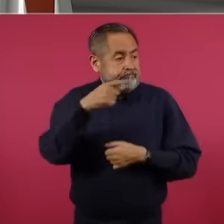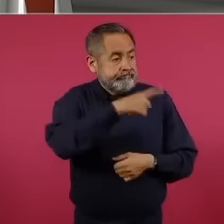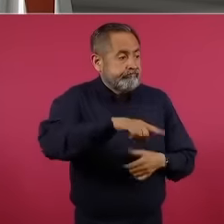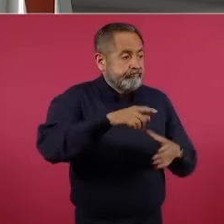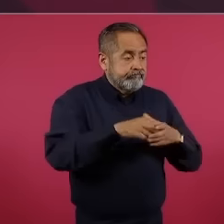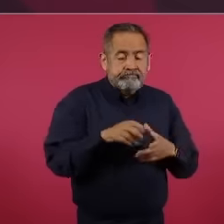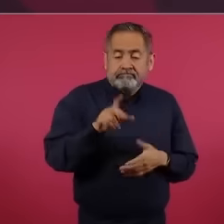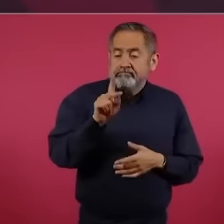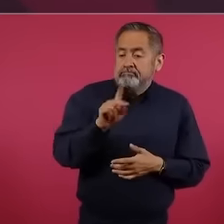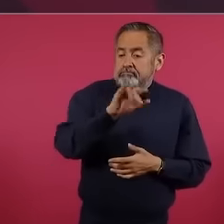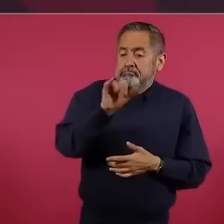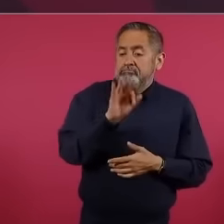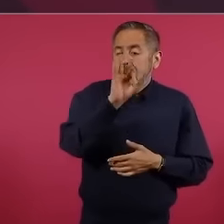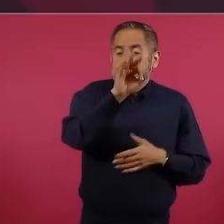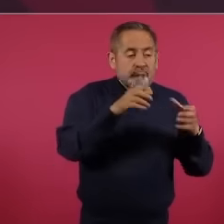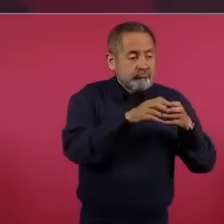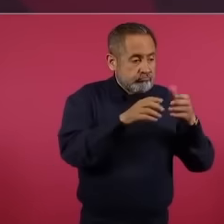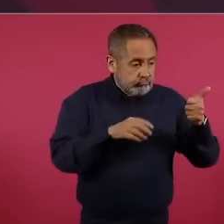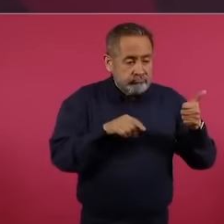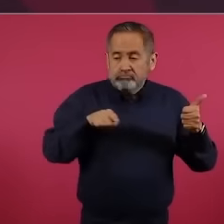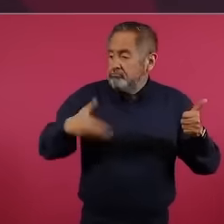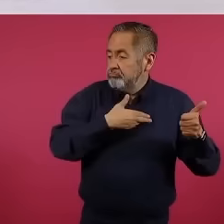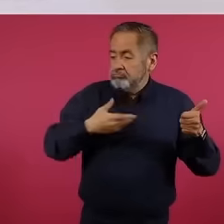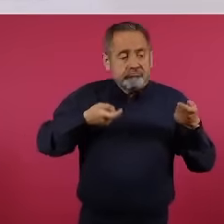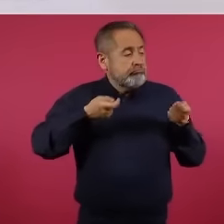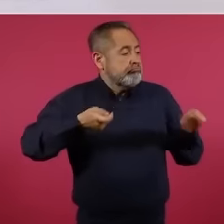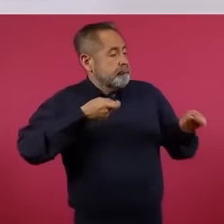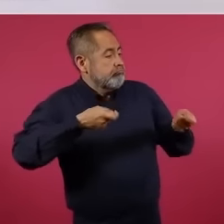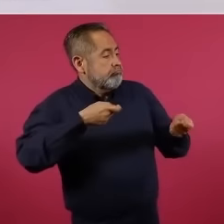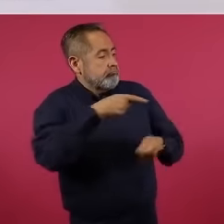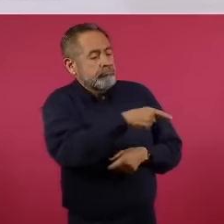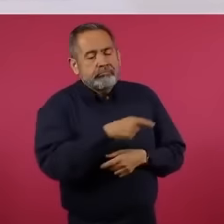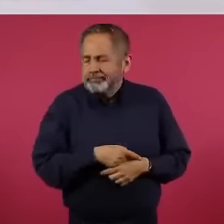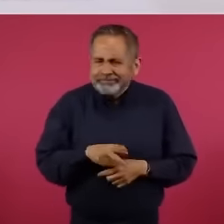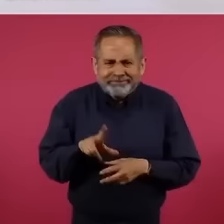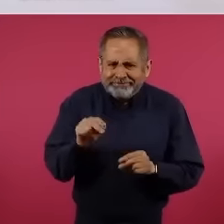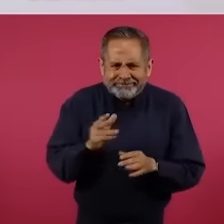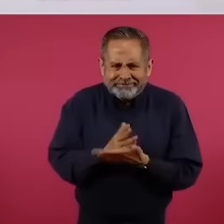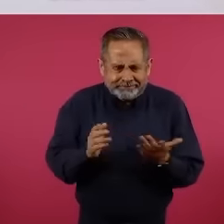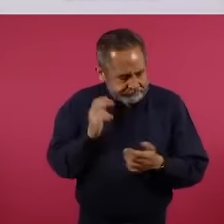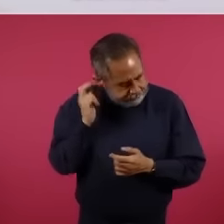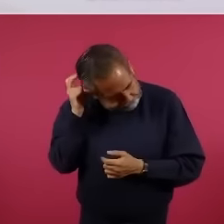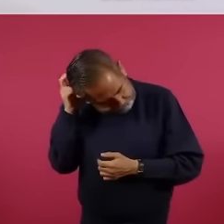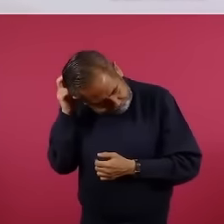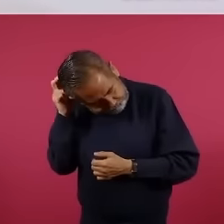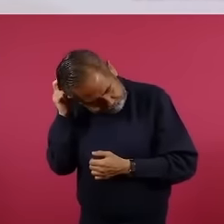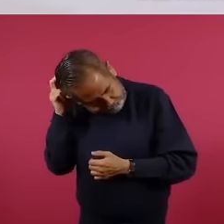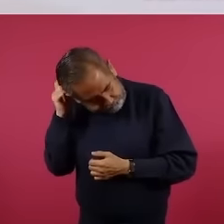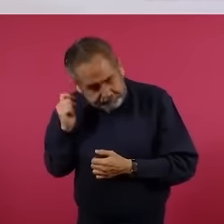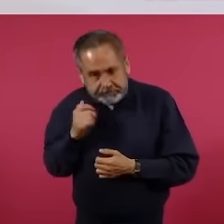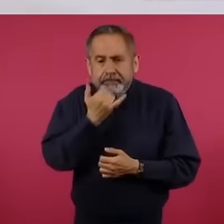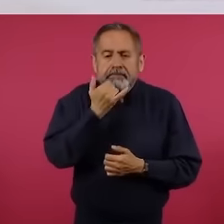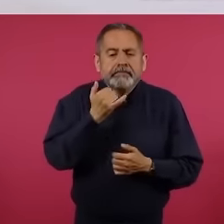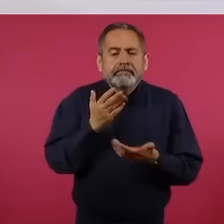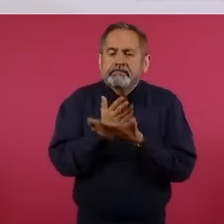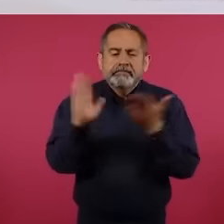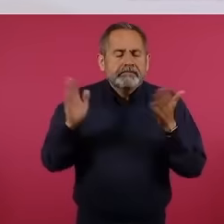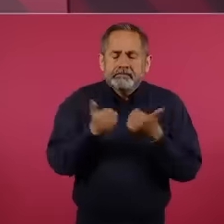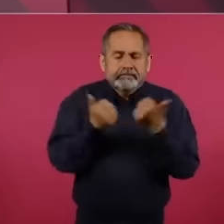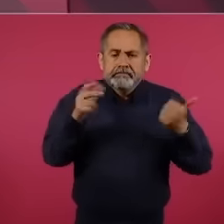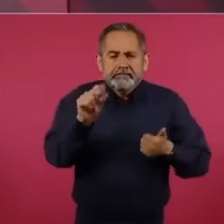Judicial del Ejecutivo. No, lo que queremos es que sea